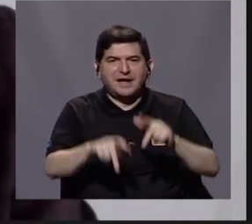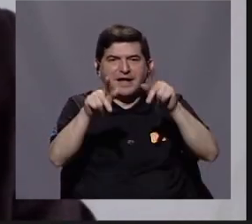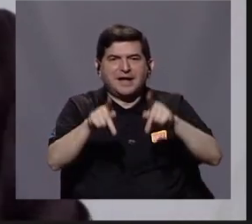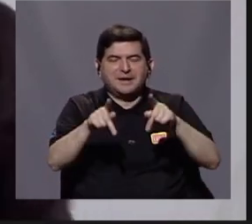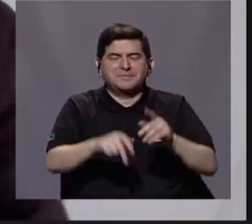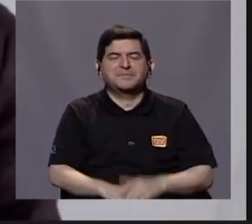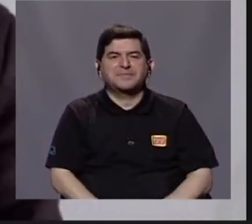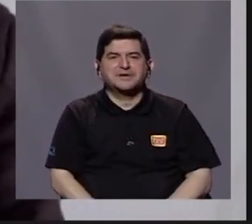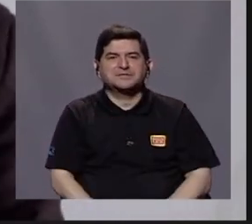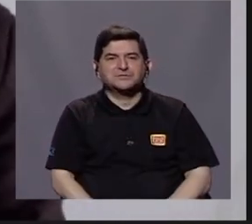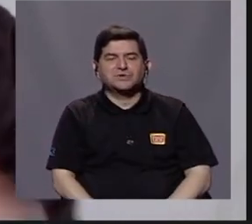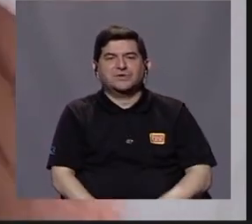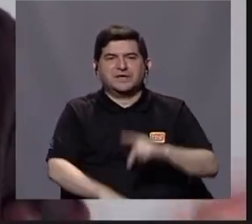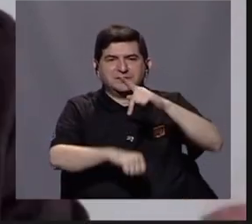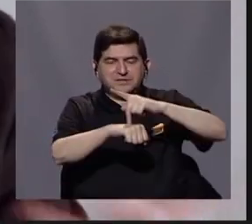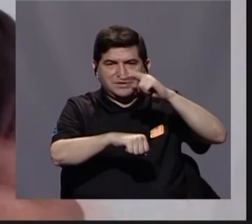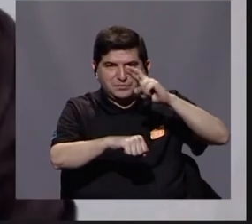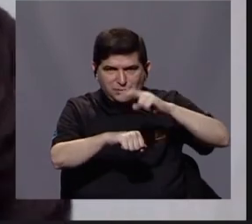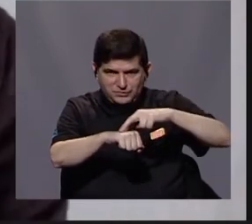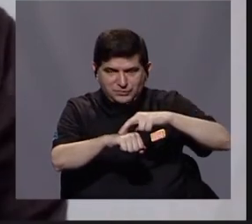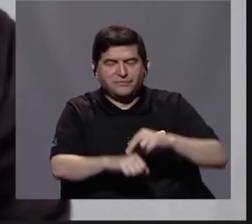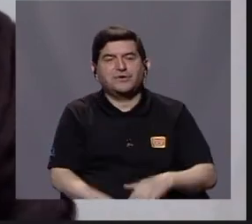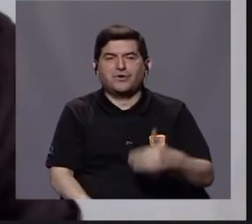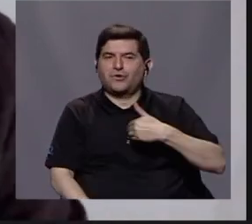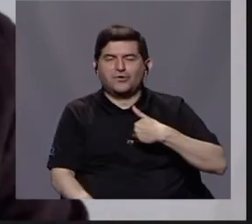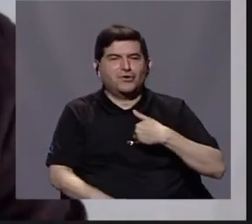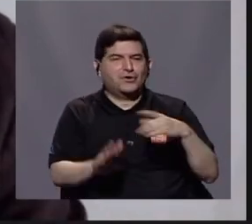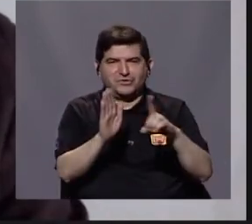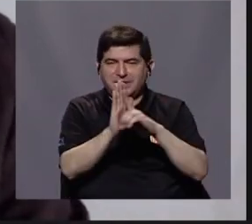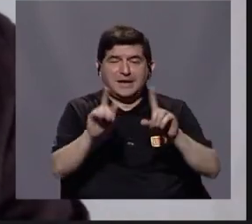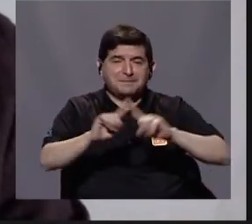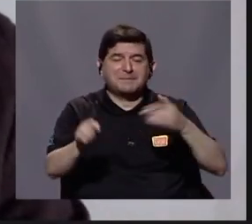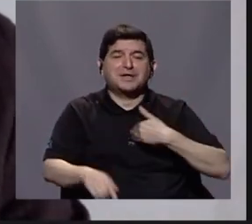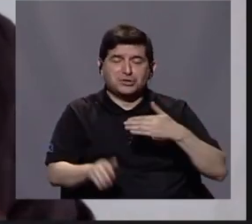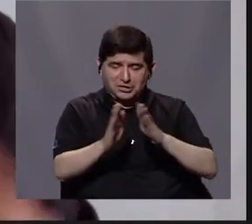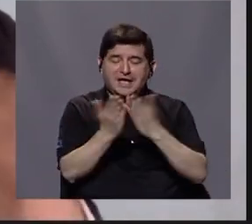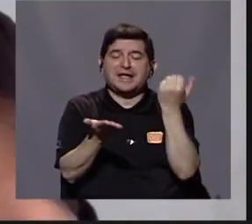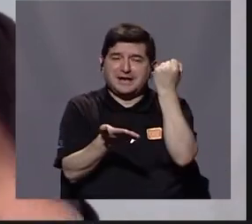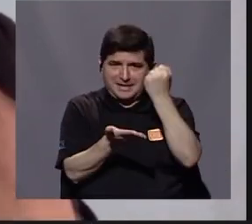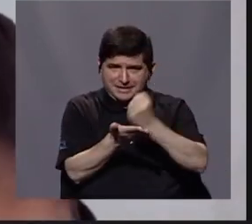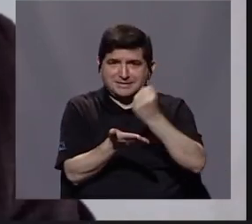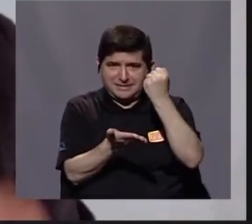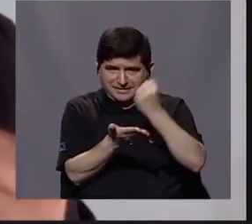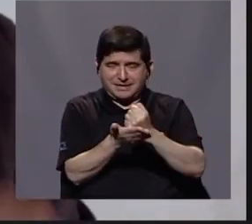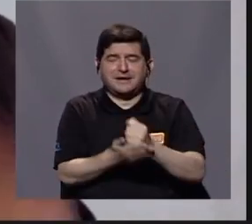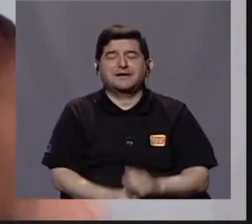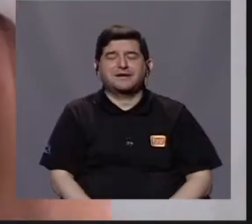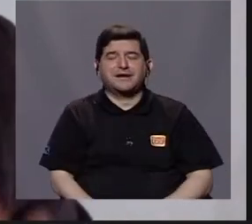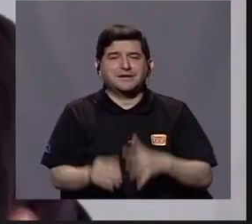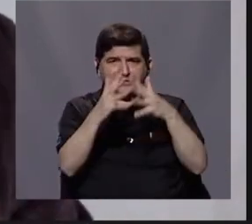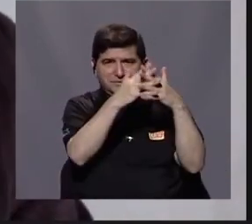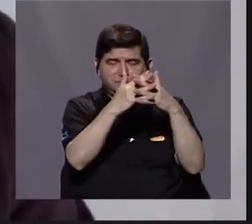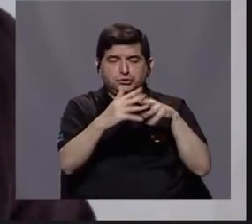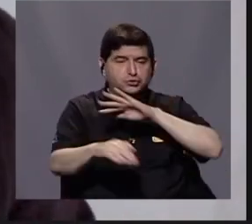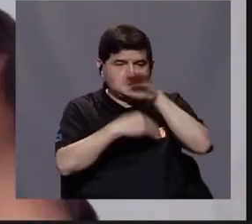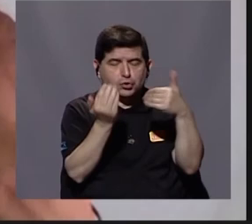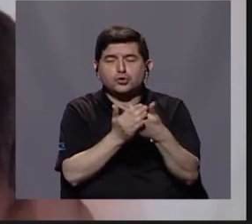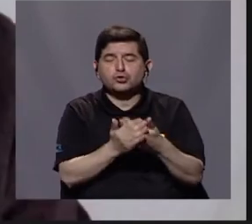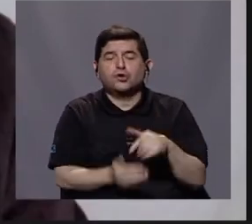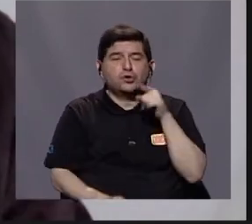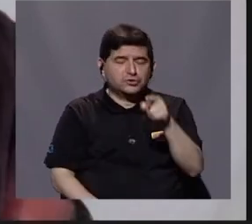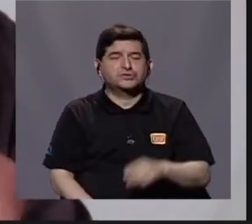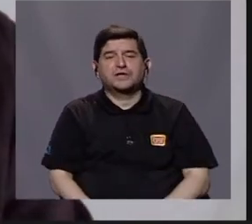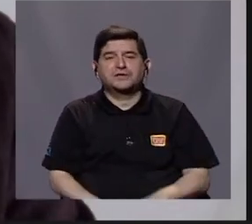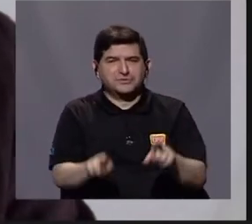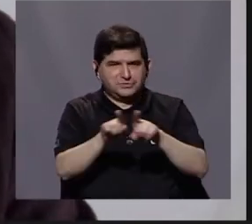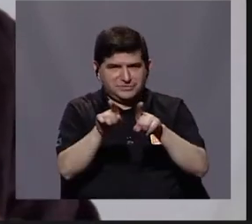norteamericanos con pasaporte, no tienen plenos derechos, pero entran con pasaporte norteamericano, a todos los suman como población hispana, suman a